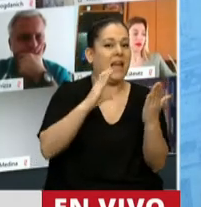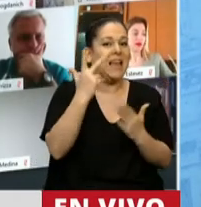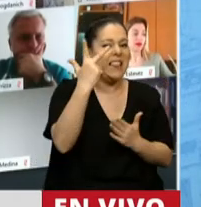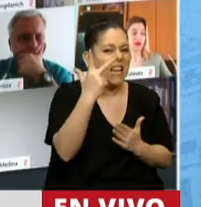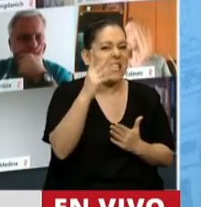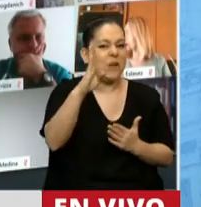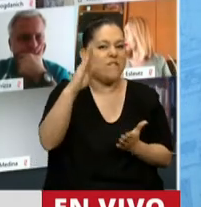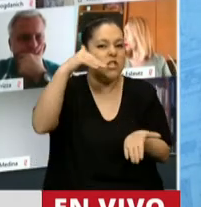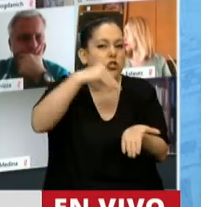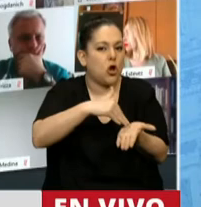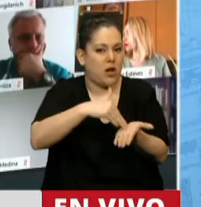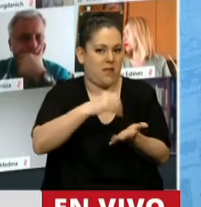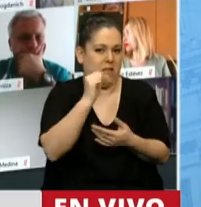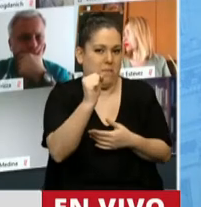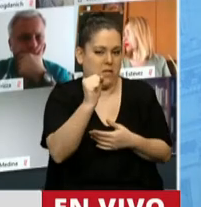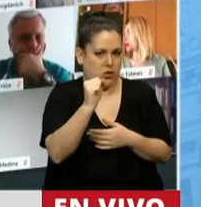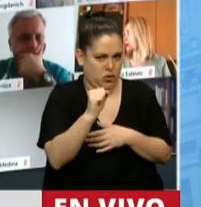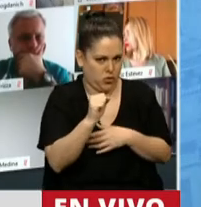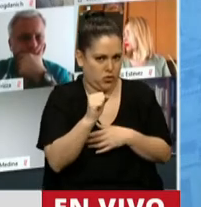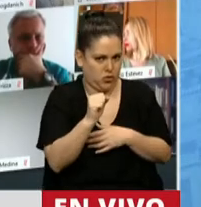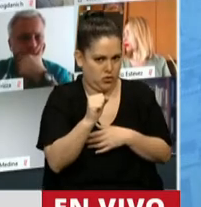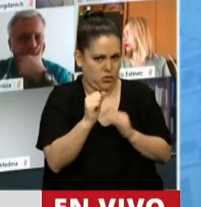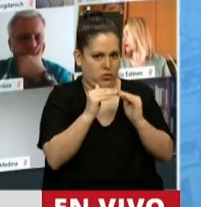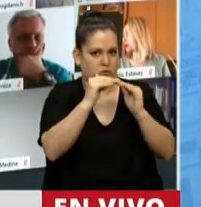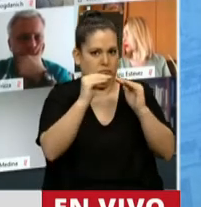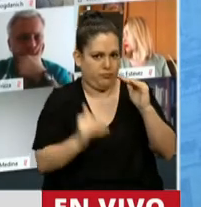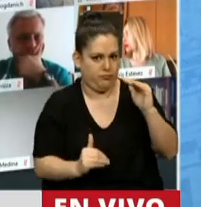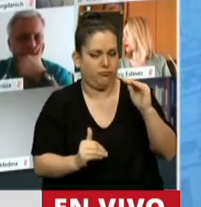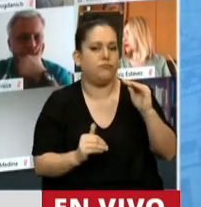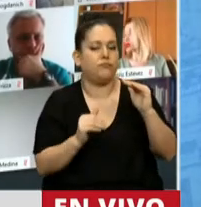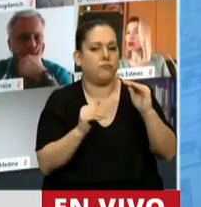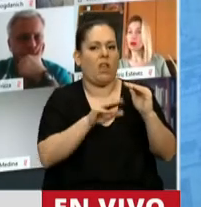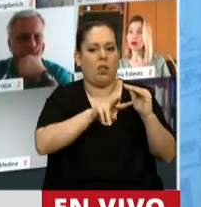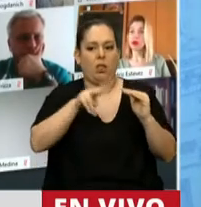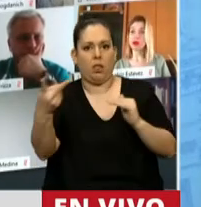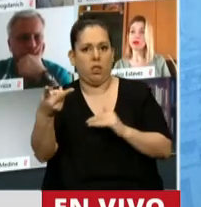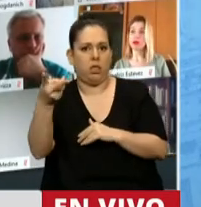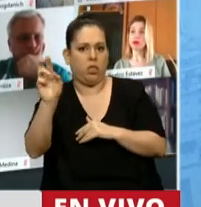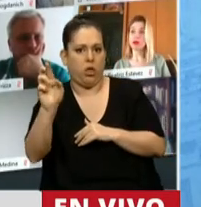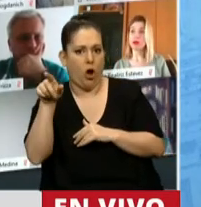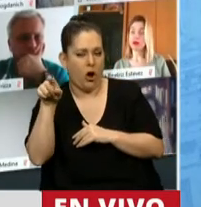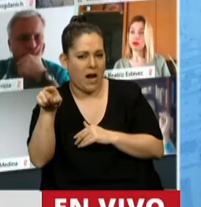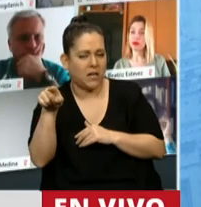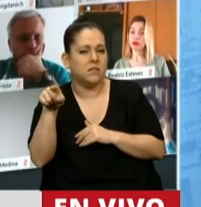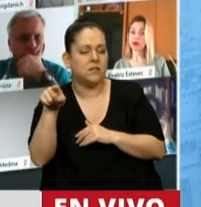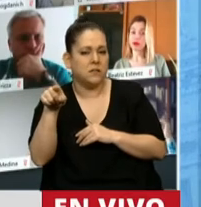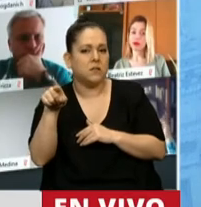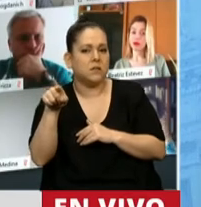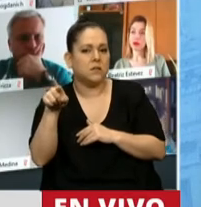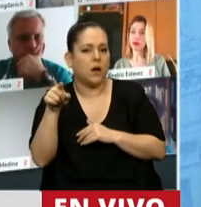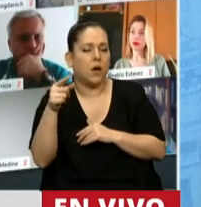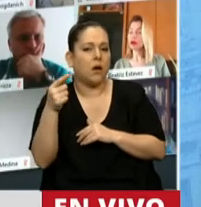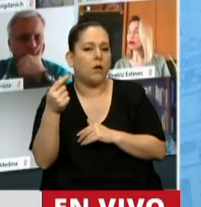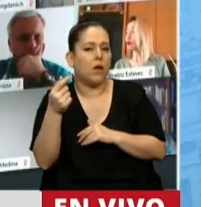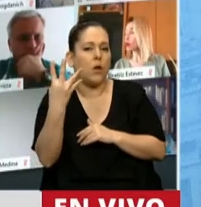pesos este año, que para pasarlo a dólares, que por ahí es un poco más entendible dado la magnitud de la cifra, son